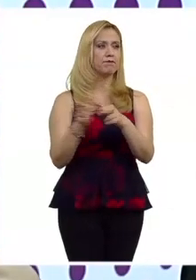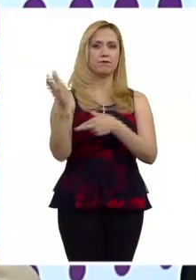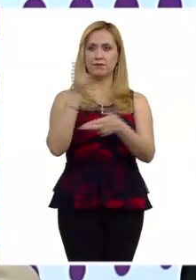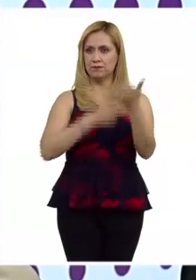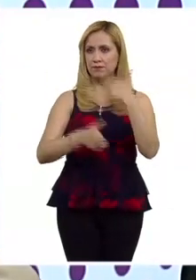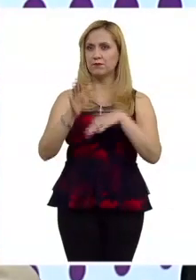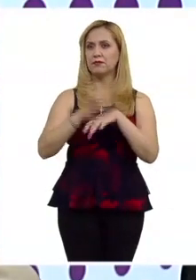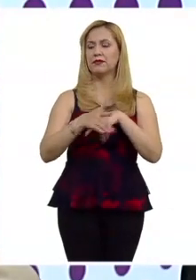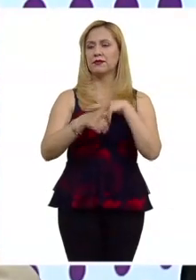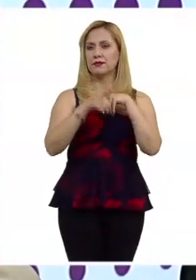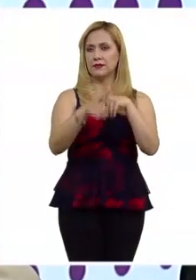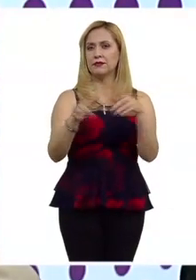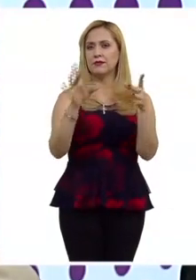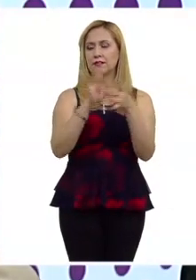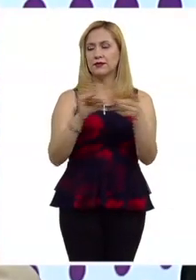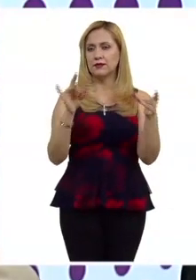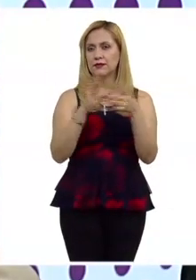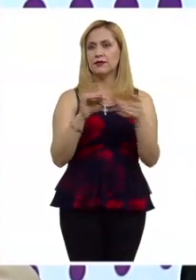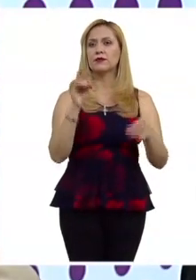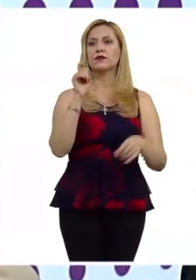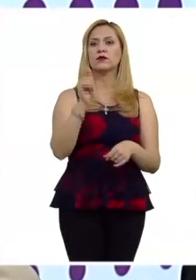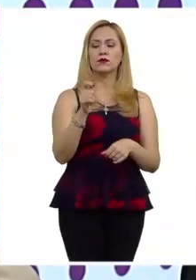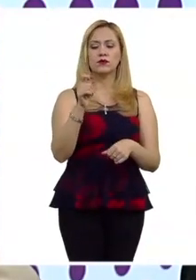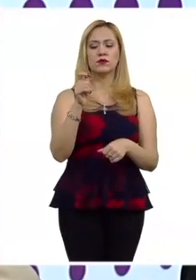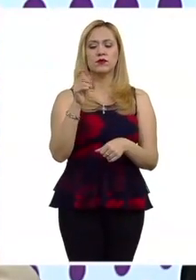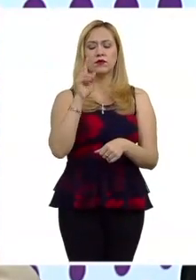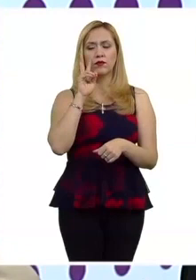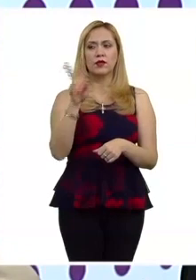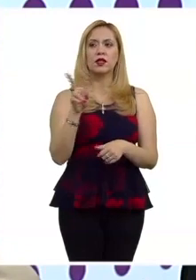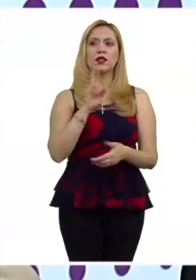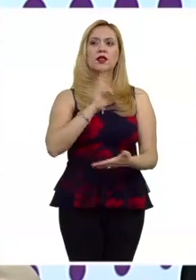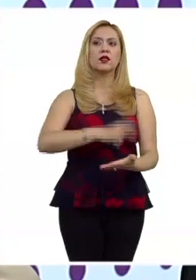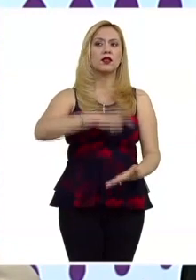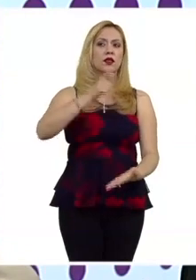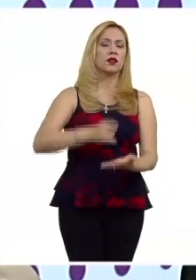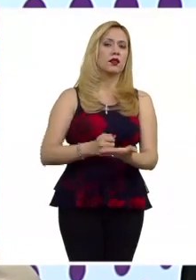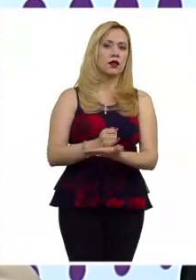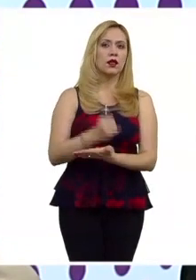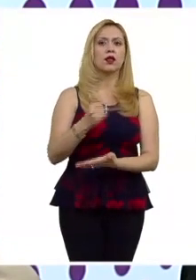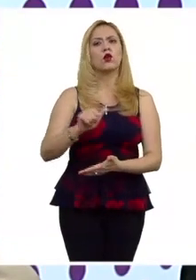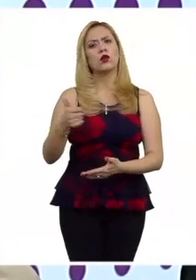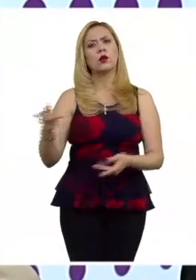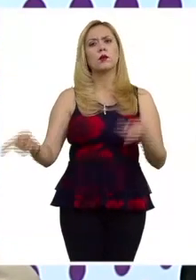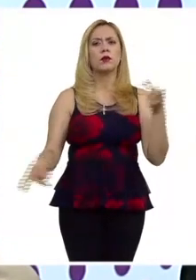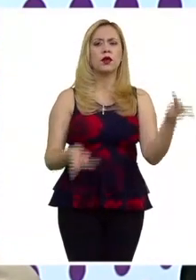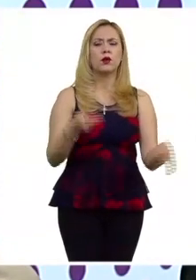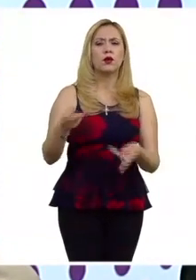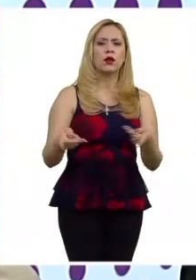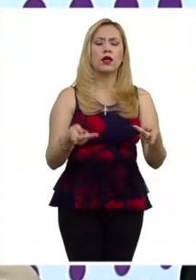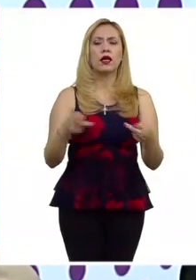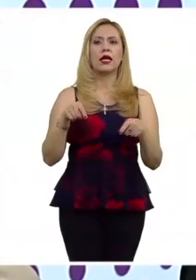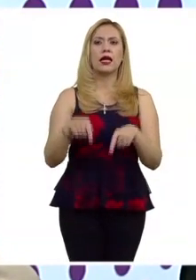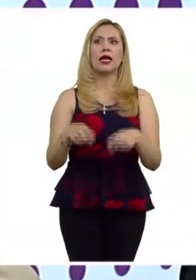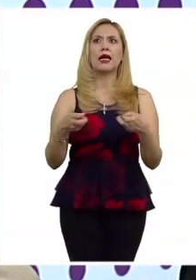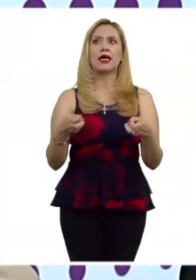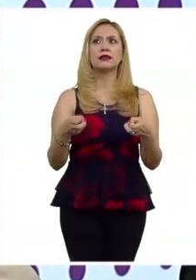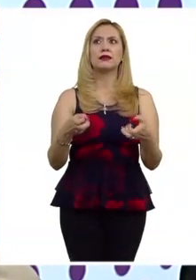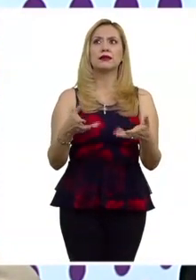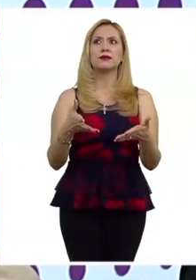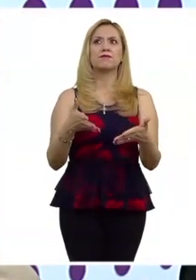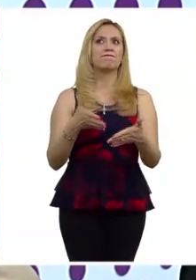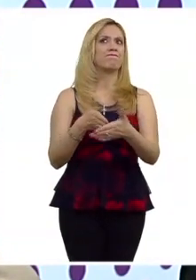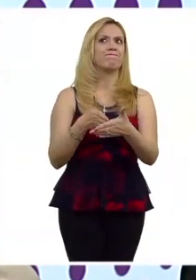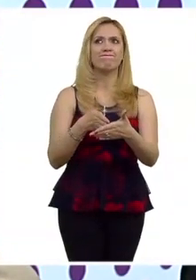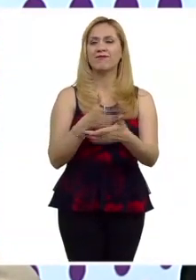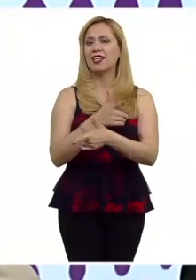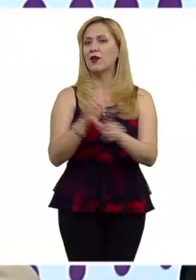regresar en el tercer bloque con la reflexión sobre la sentencia y algunas otras preguntas sobre esta limitación a la libertad de